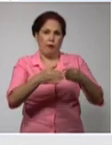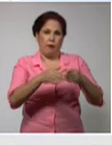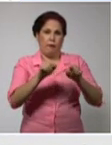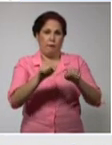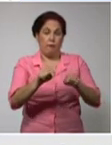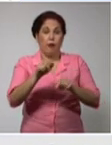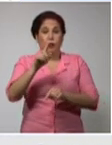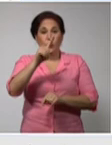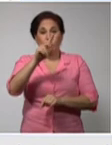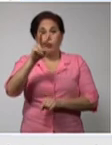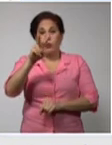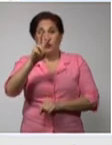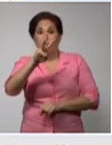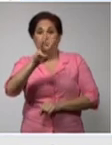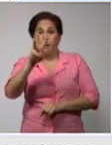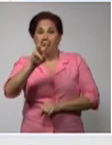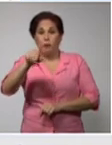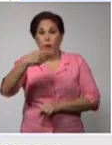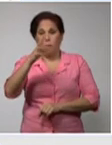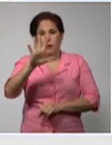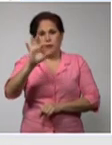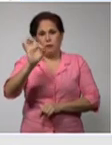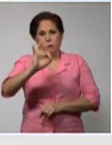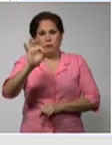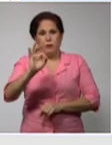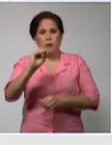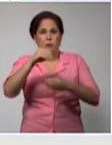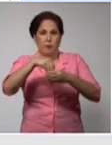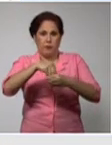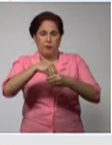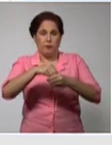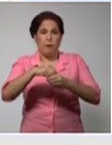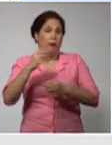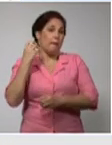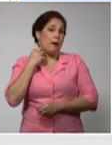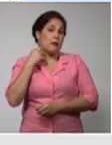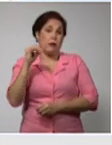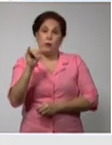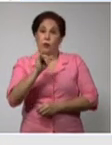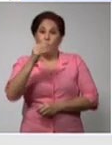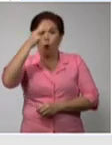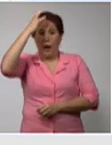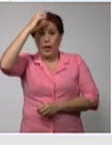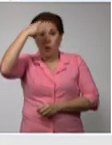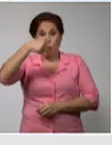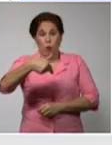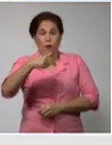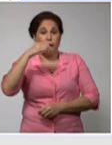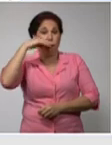233,5. Le sigue Manzanillo, Jiguaní y Guisa.